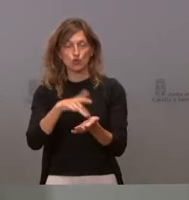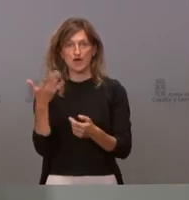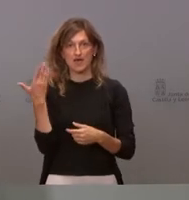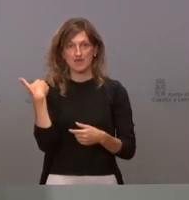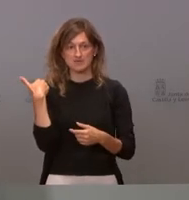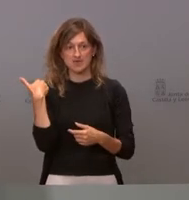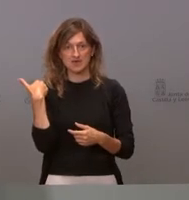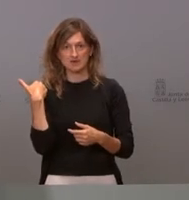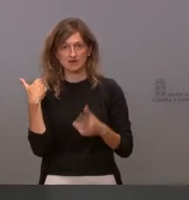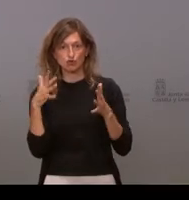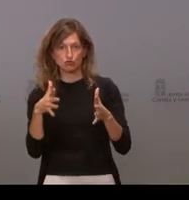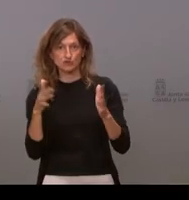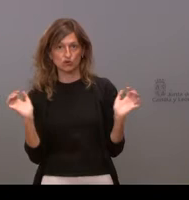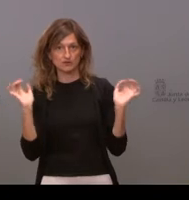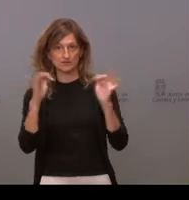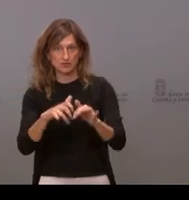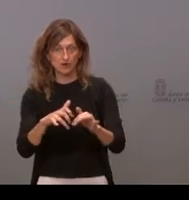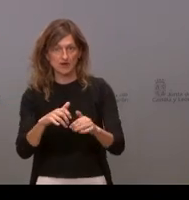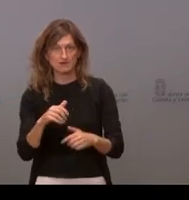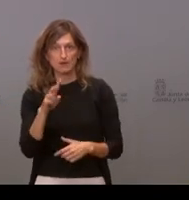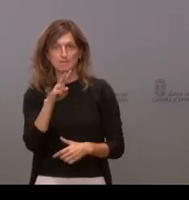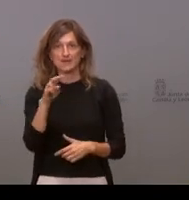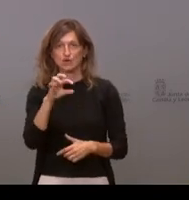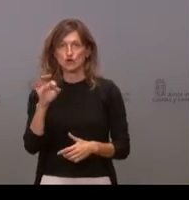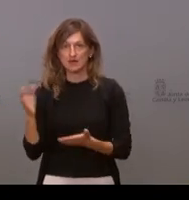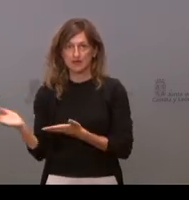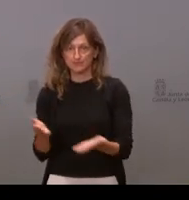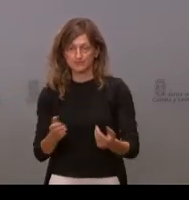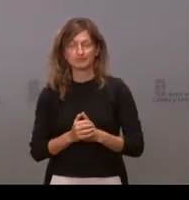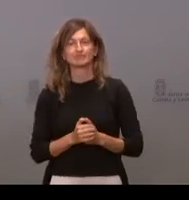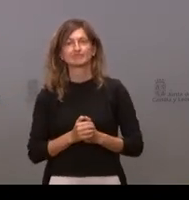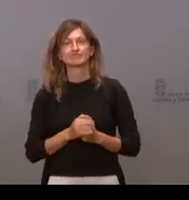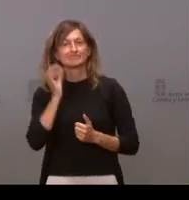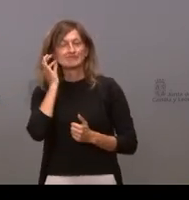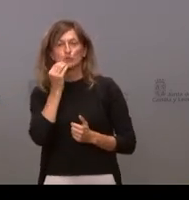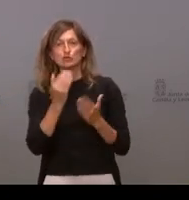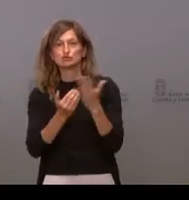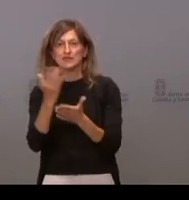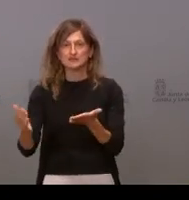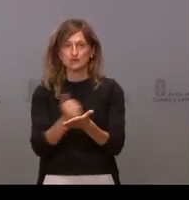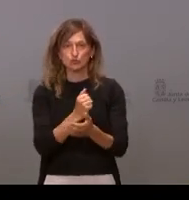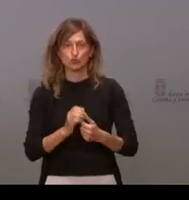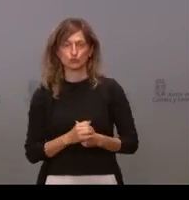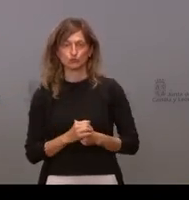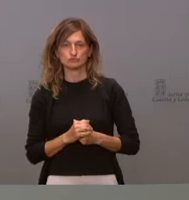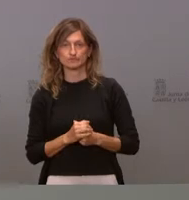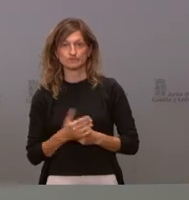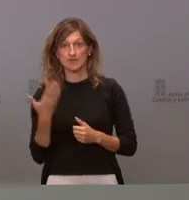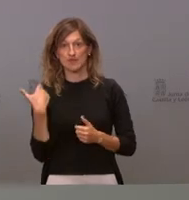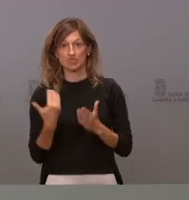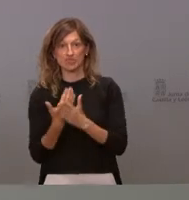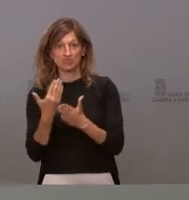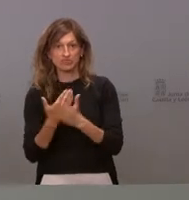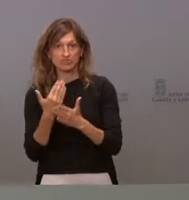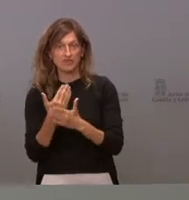el interterritorial. que, señor Verónica. Muy bien. Bueno, buenos días a todos. Hace muy pocos días